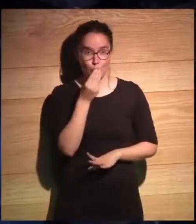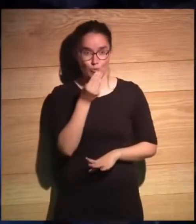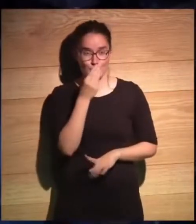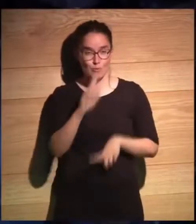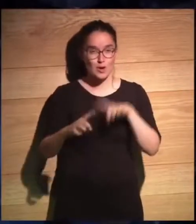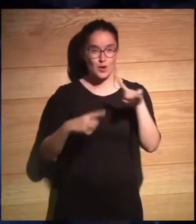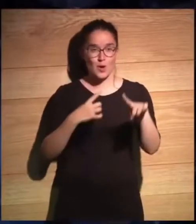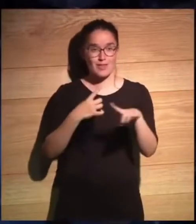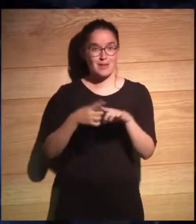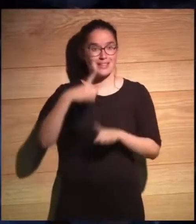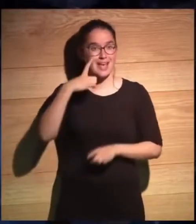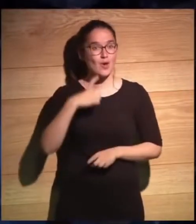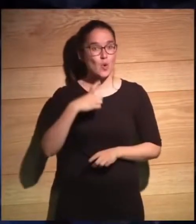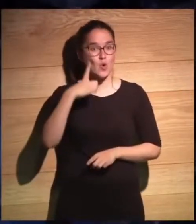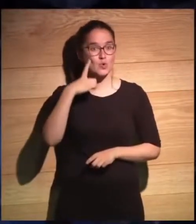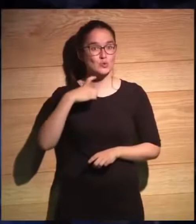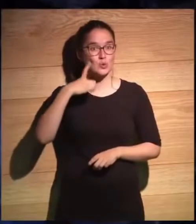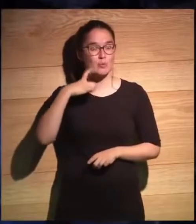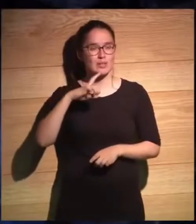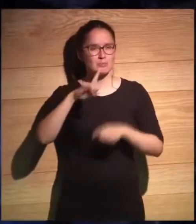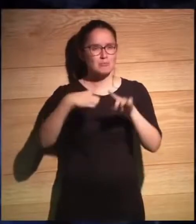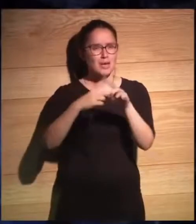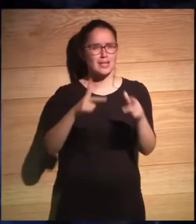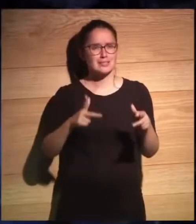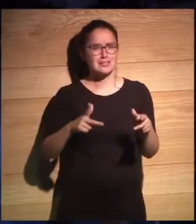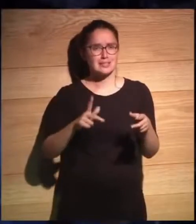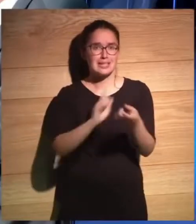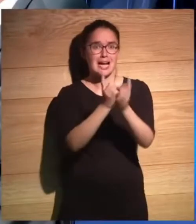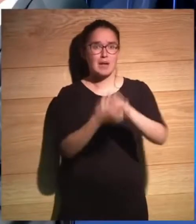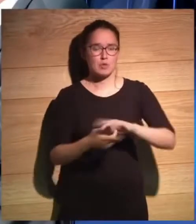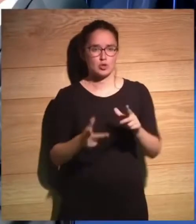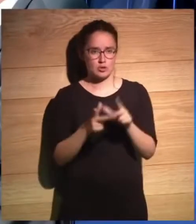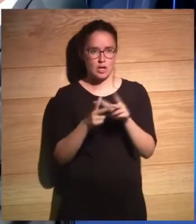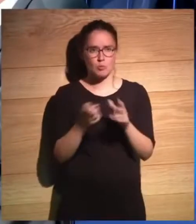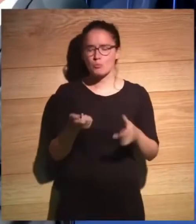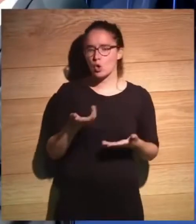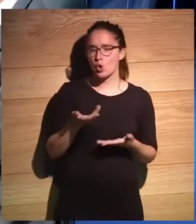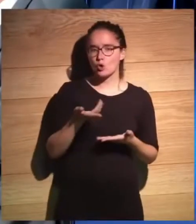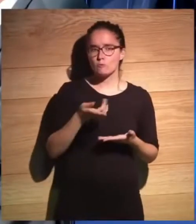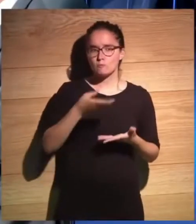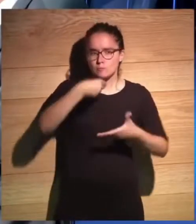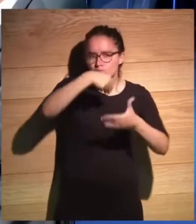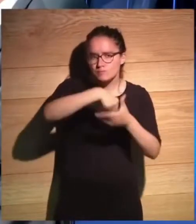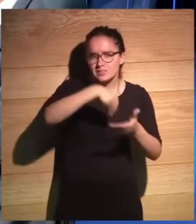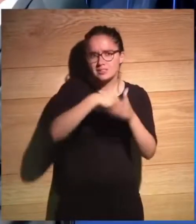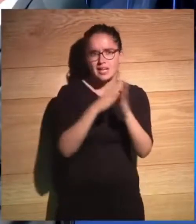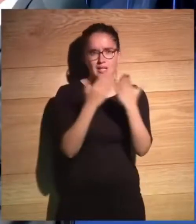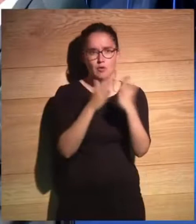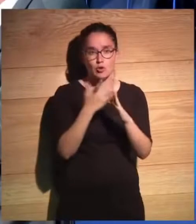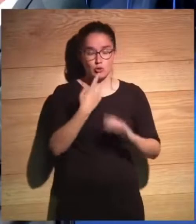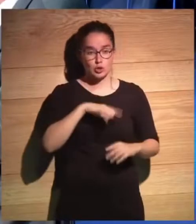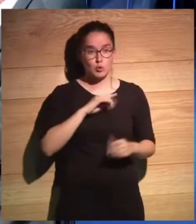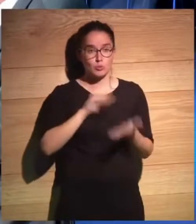sino de hábitos y un cambio social. Es un poco la esencia del libro, ¿no? De cómo no somos